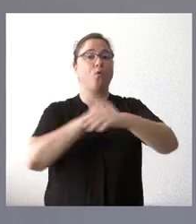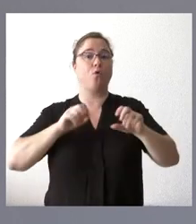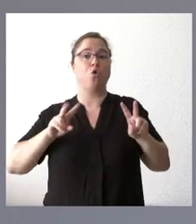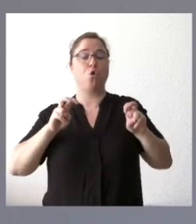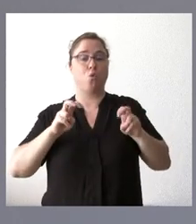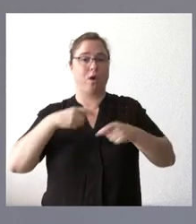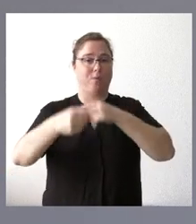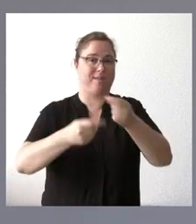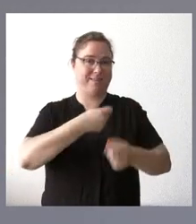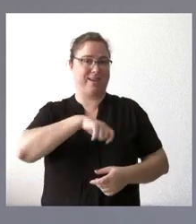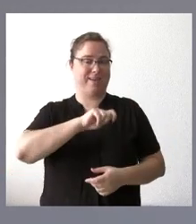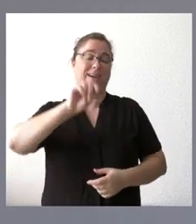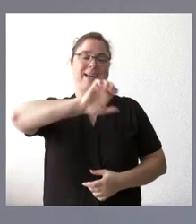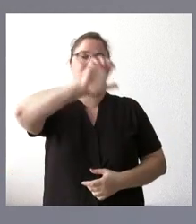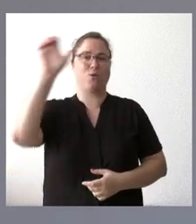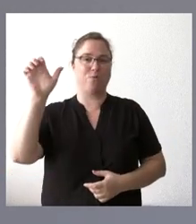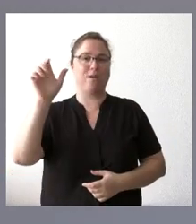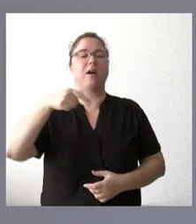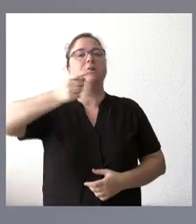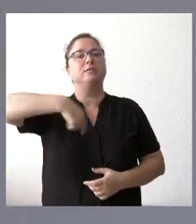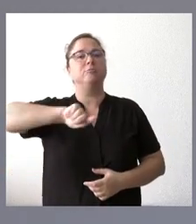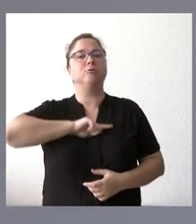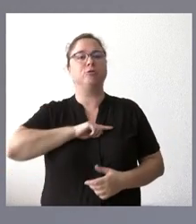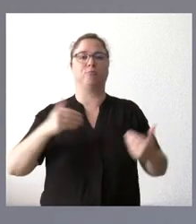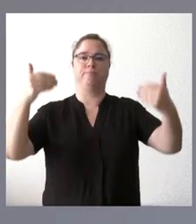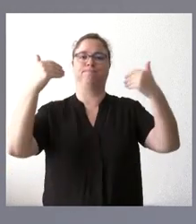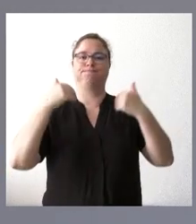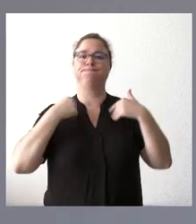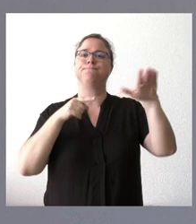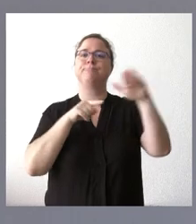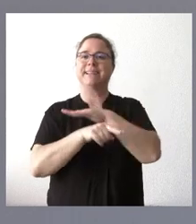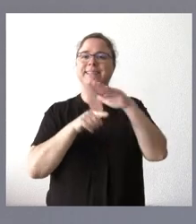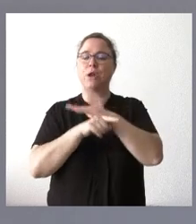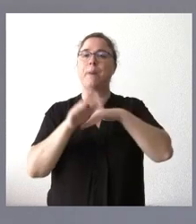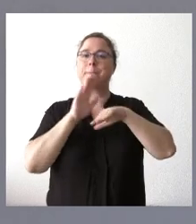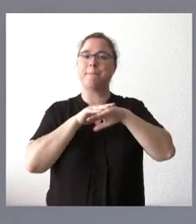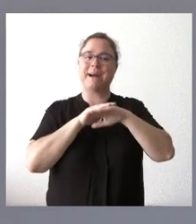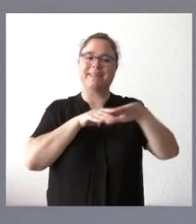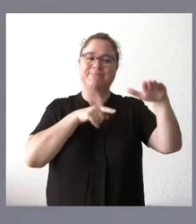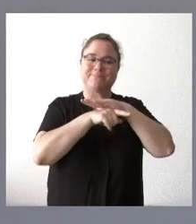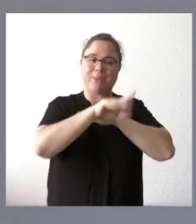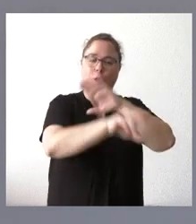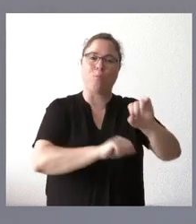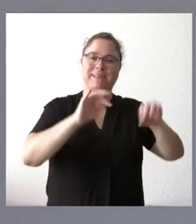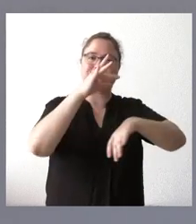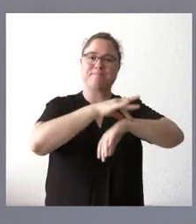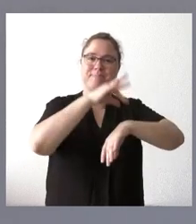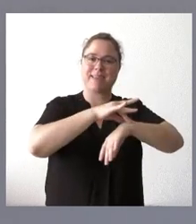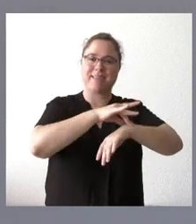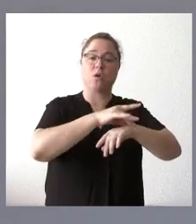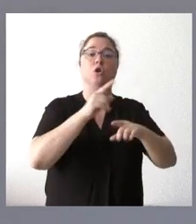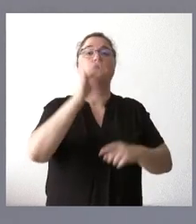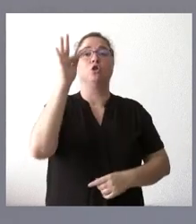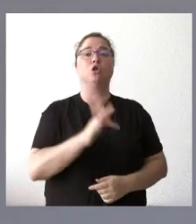europea, la dotación que nos corresponderá gestionar a la Junta de Castilla y León para equipamientos sanitarios asciende a 37